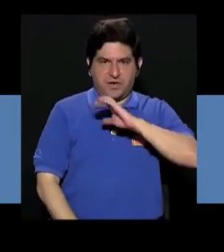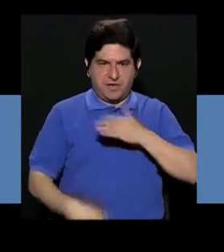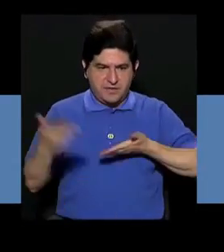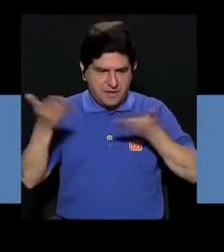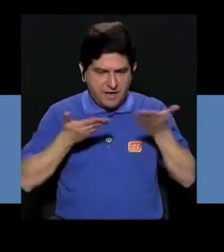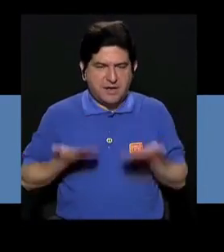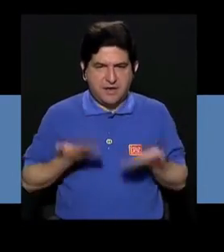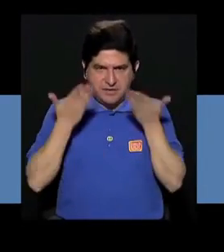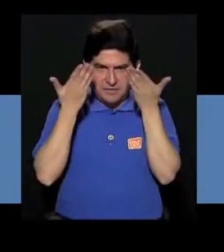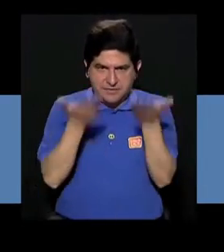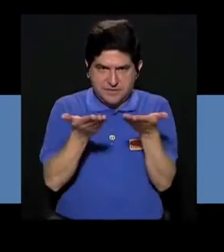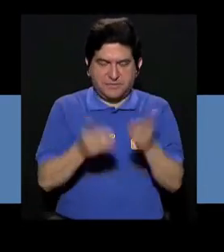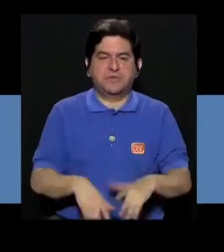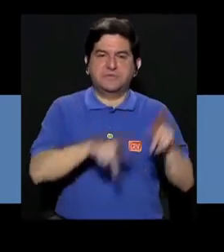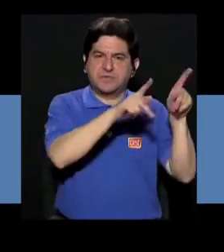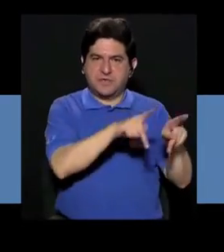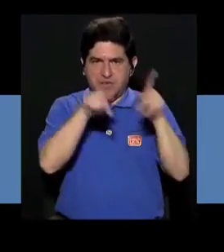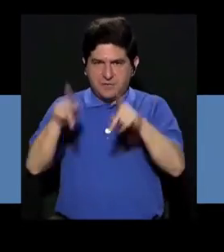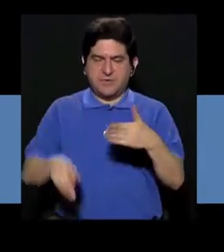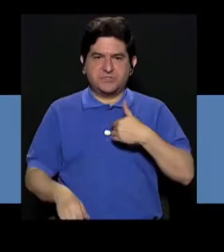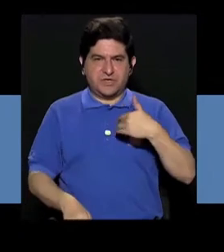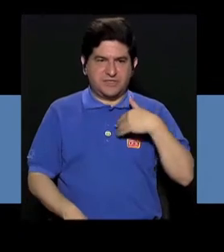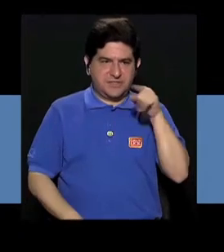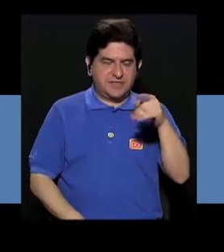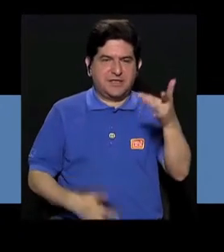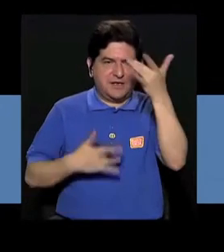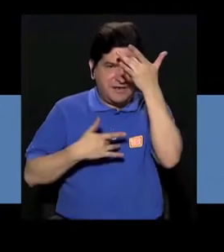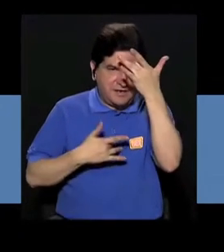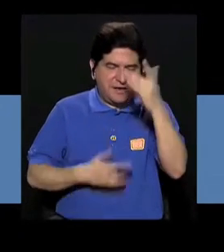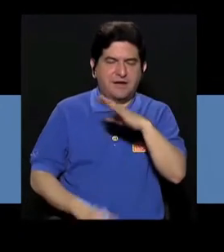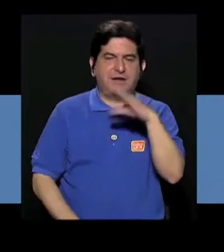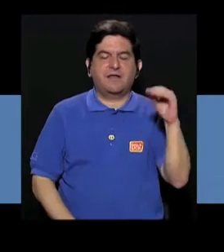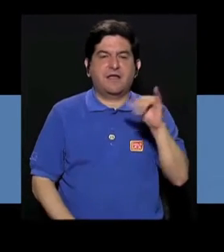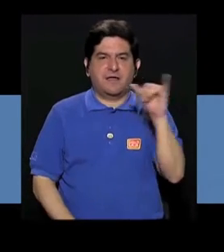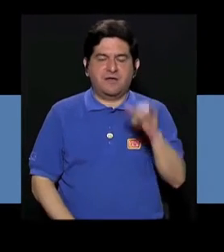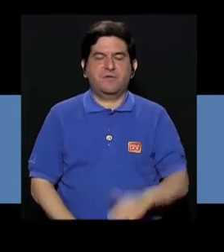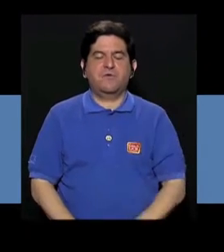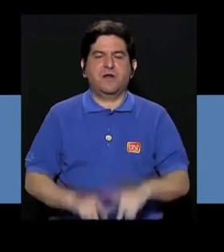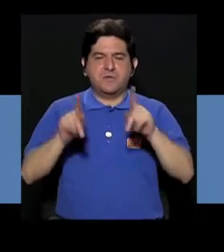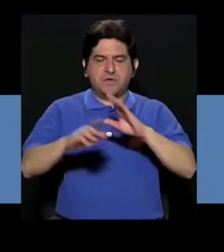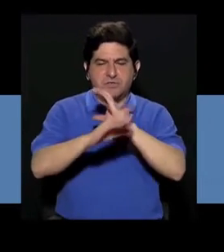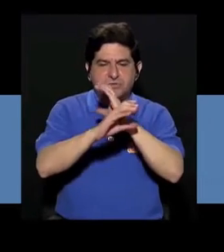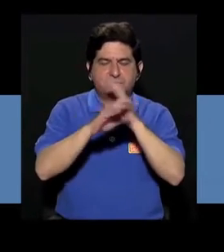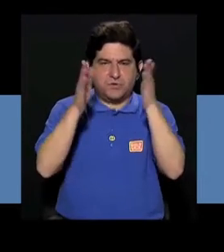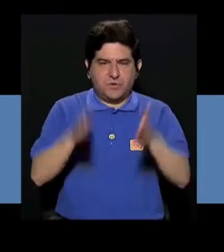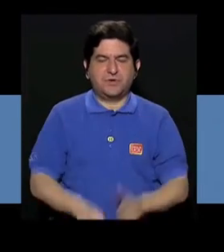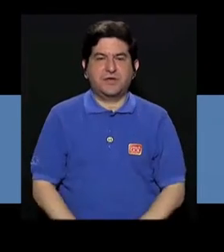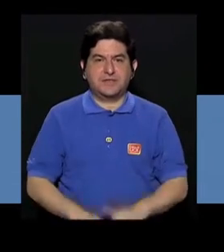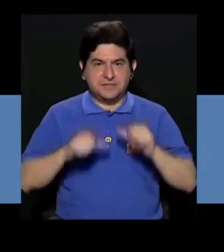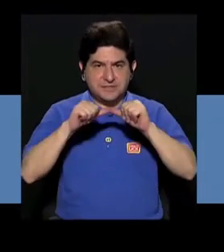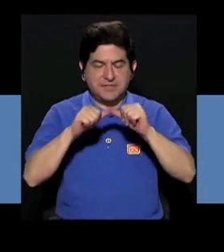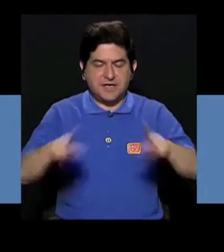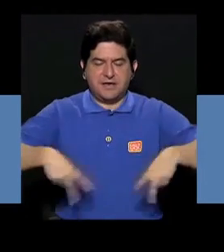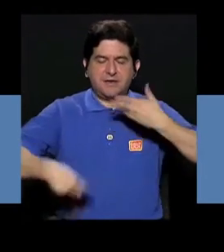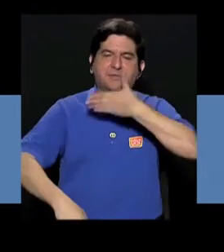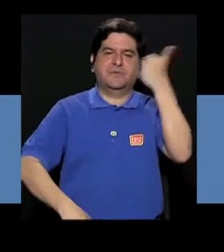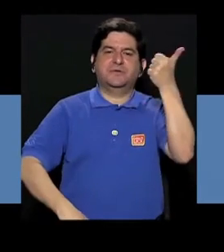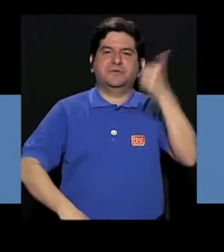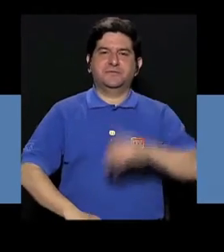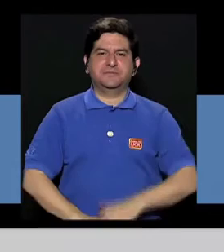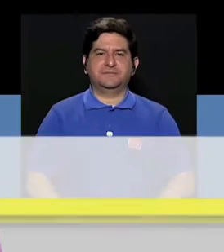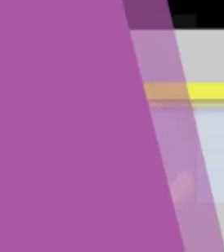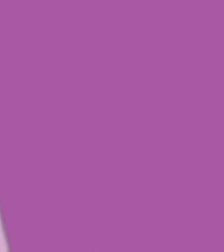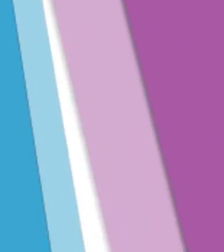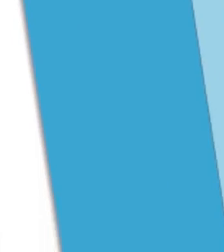calidad en la prestación de servicios a las personas con demencia y sus cuidadores. Continúen con más de Vivir